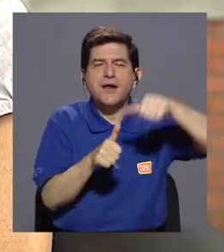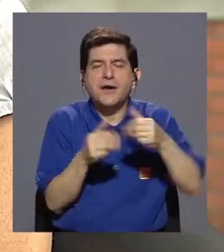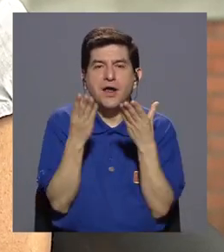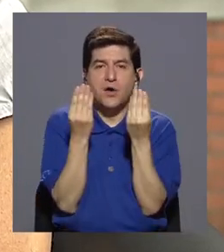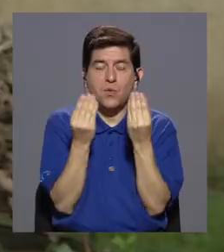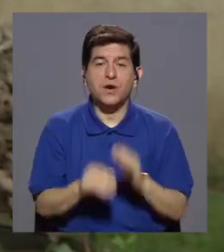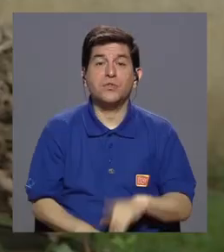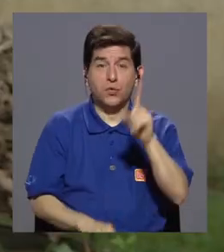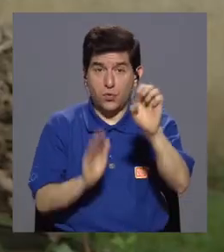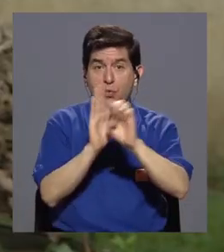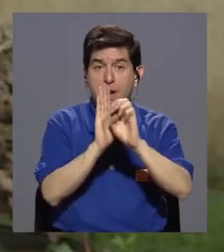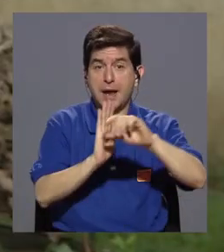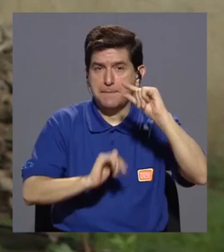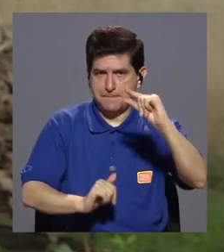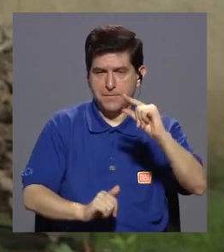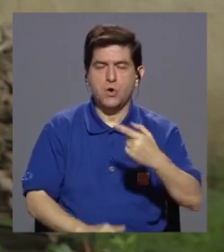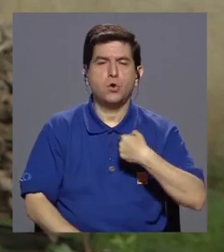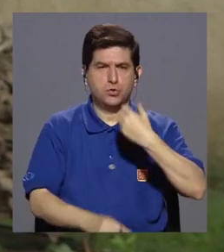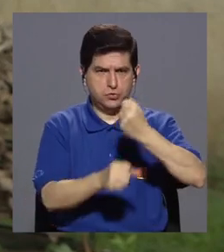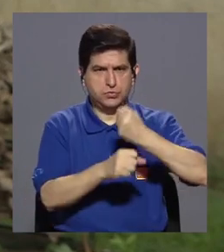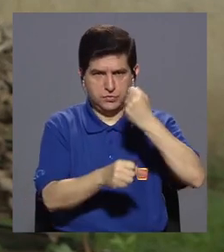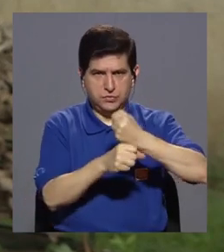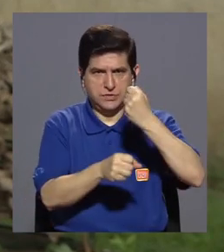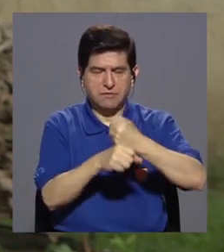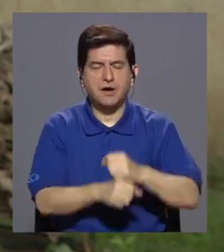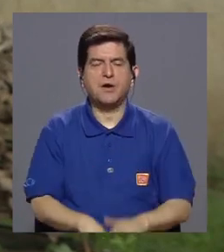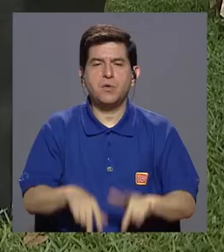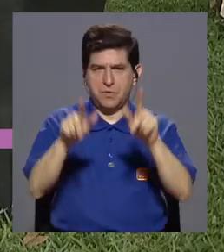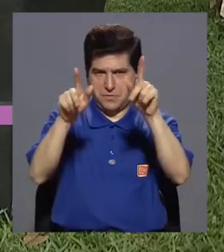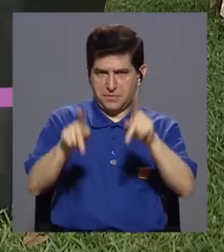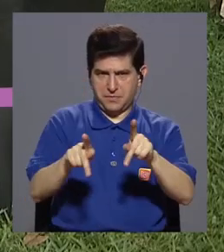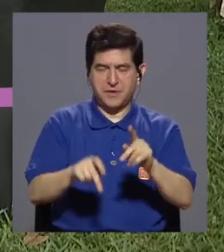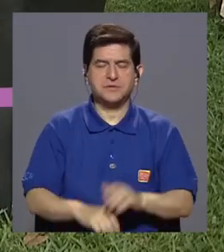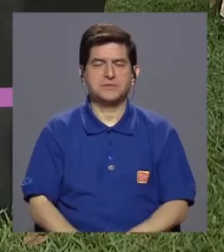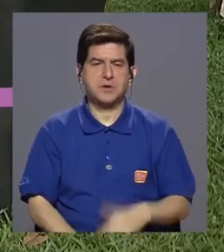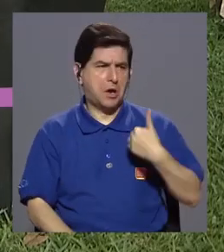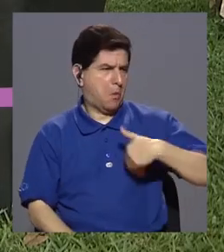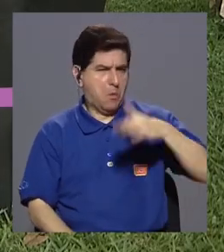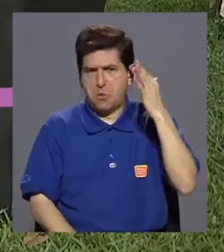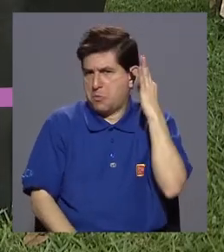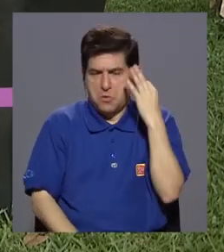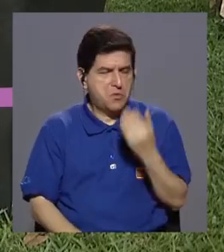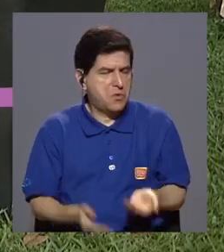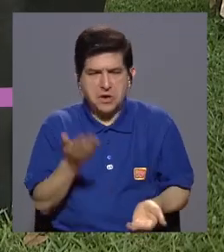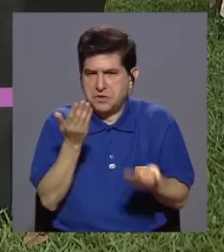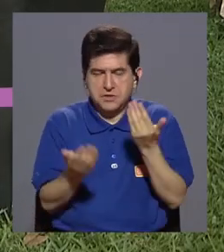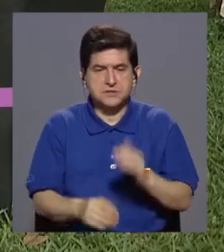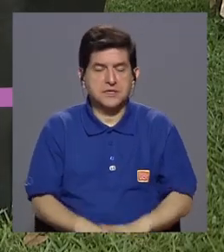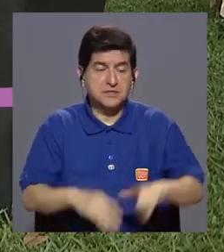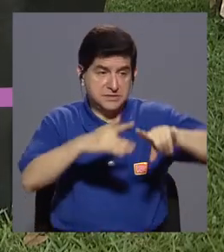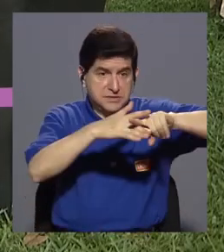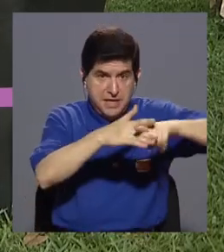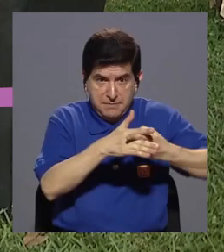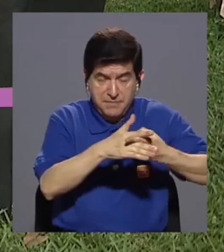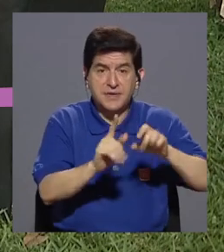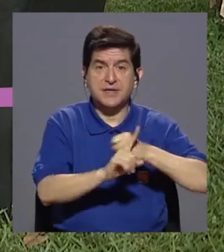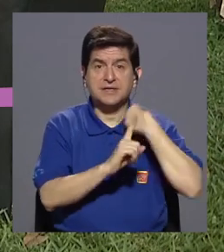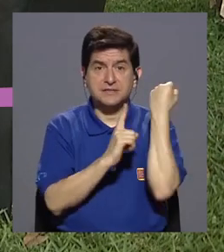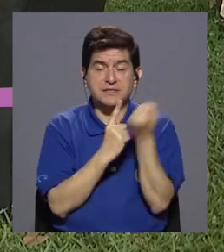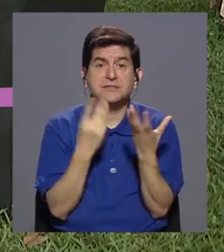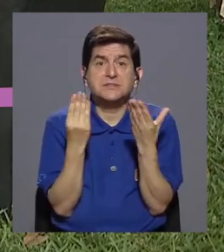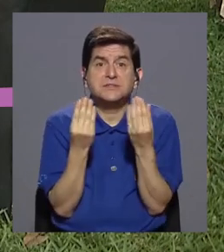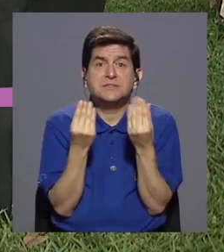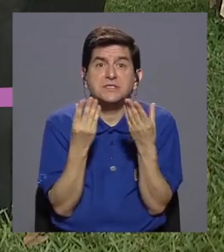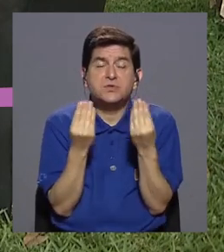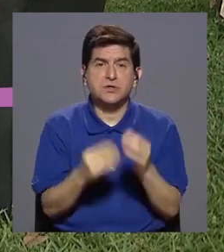ejemplo de cómo hacemos. Cuando yo trabajo con una paciente o un paciente que empieza a entrar en una situación de